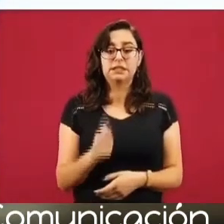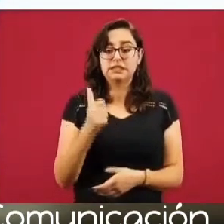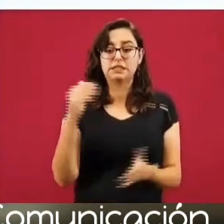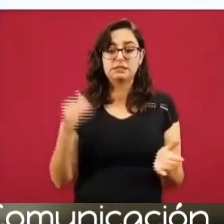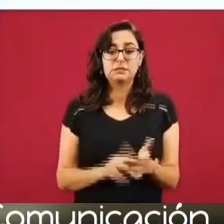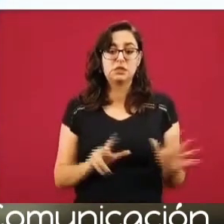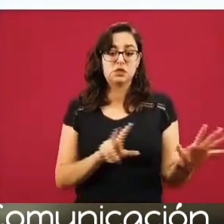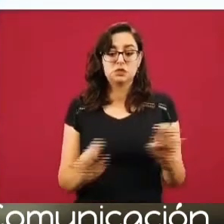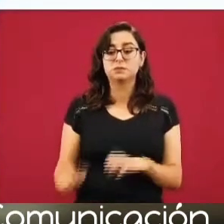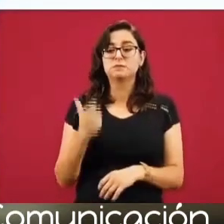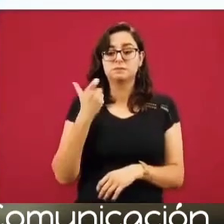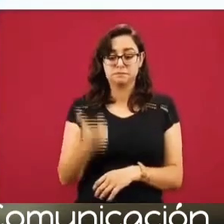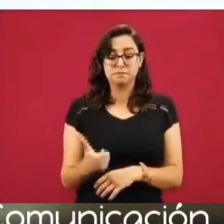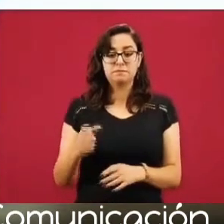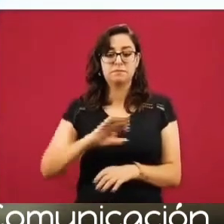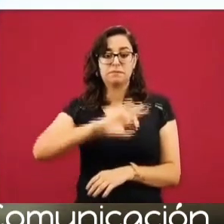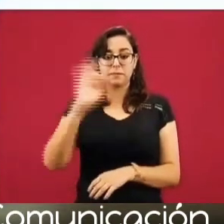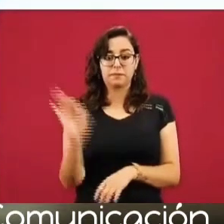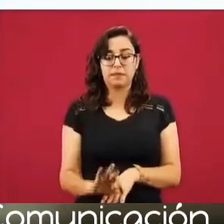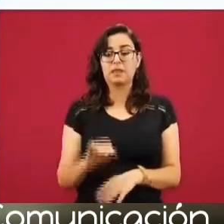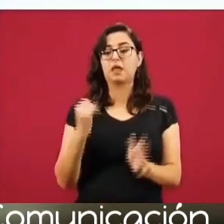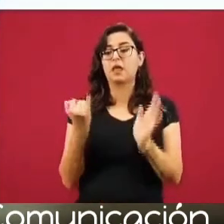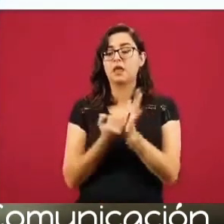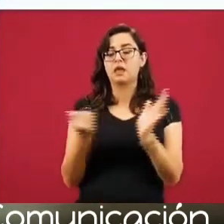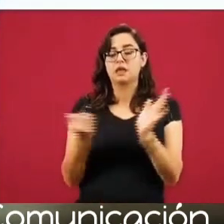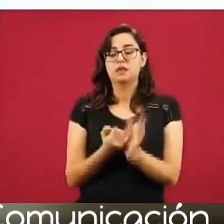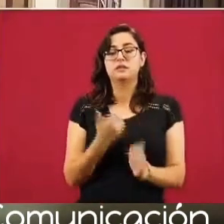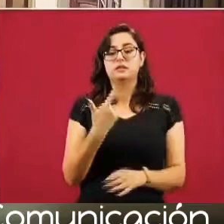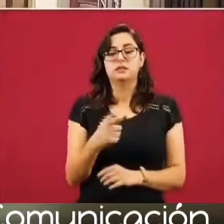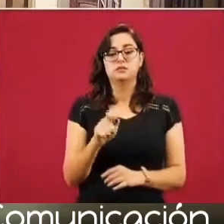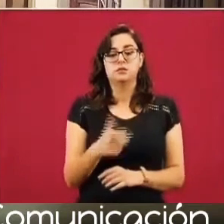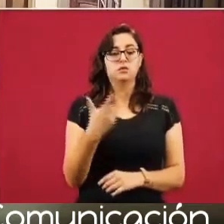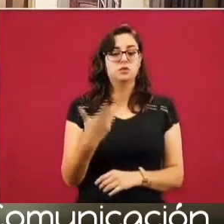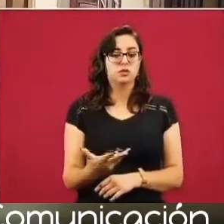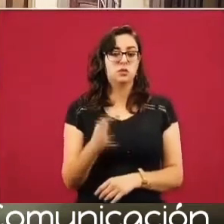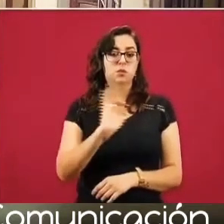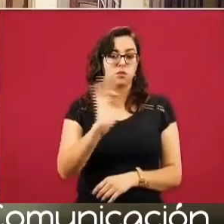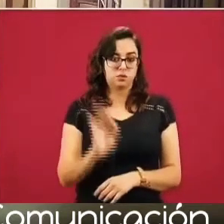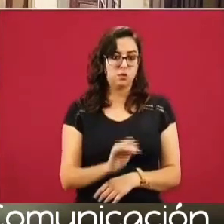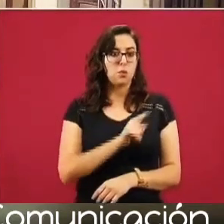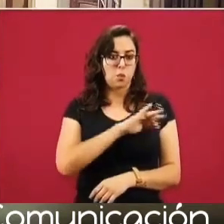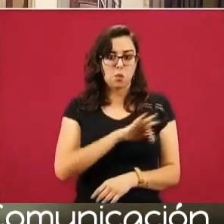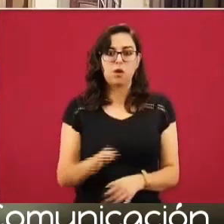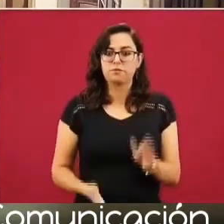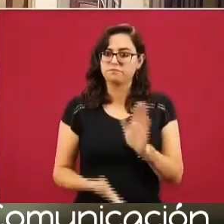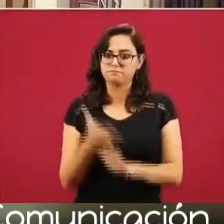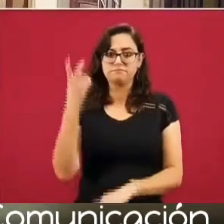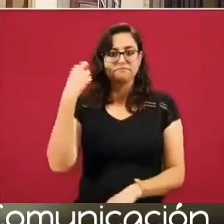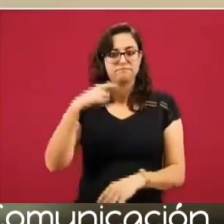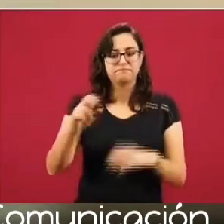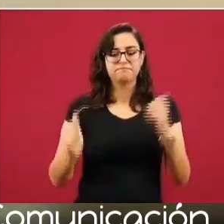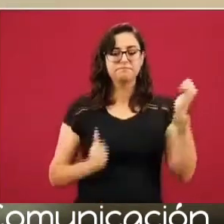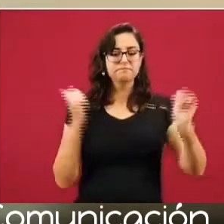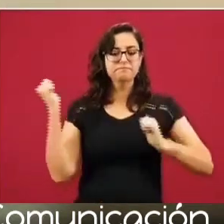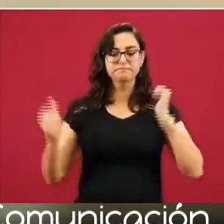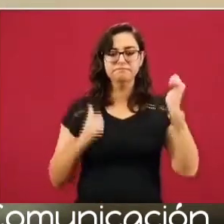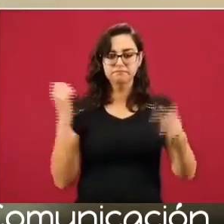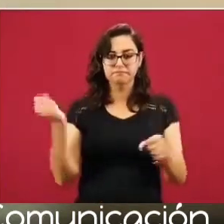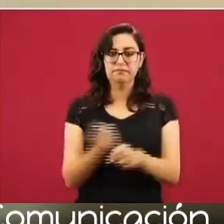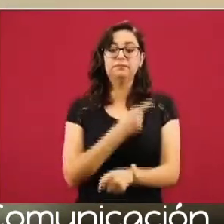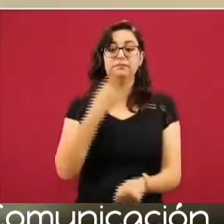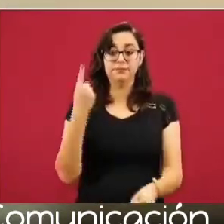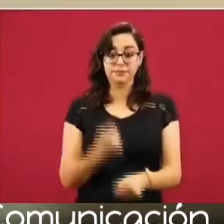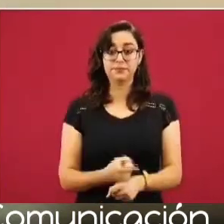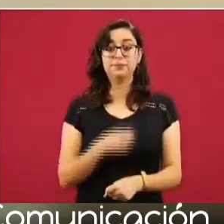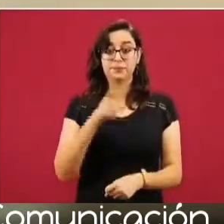800 pesos, con una tasa del 7.5%, puedes cubrir tu viaje. Entonces, esta es una buena oportunidad, quien quiera sacar un